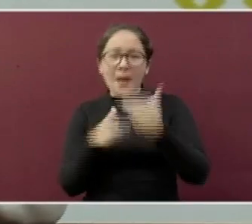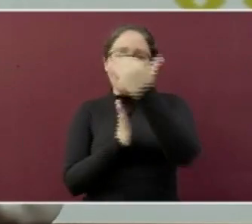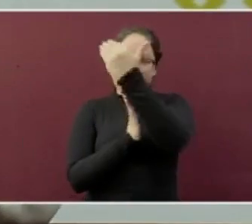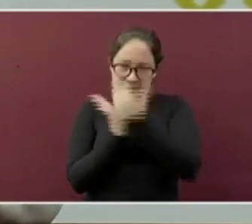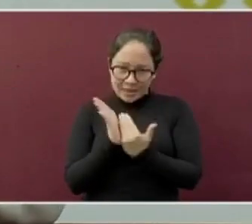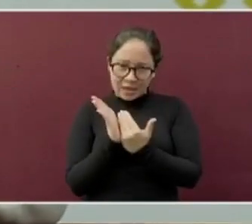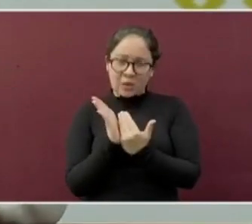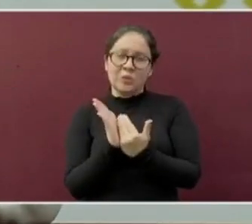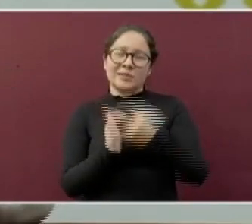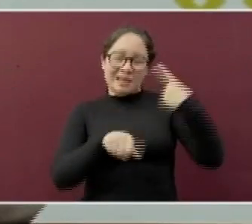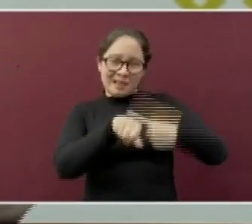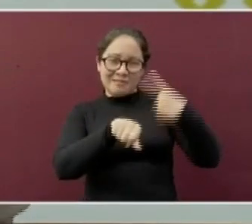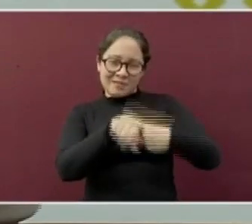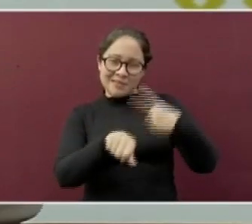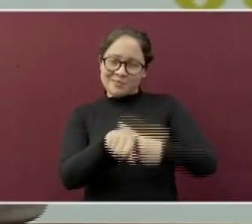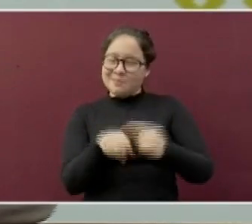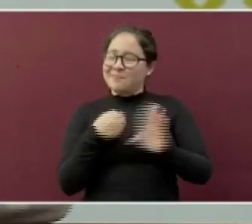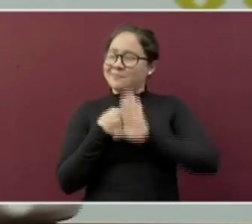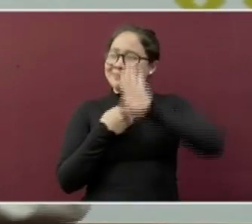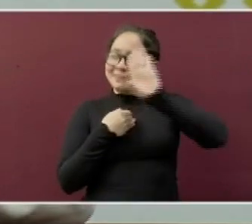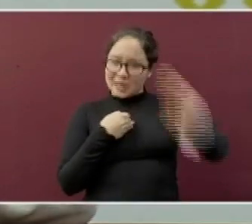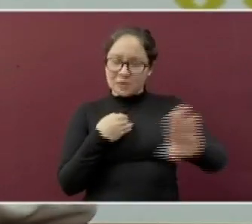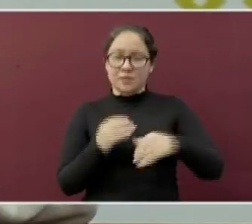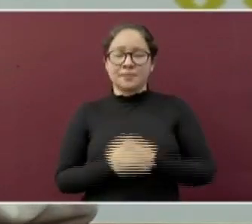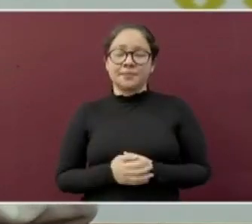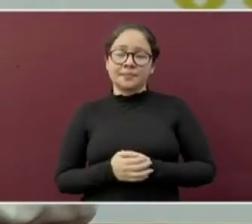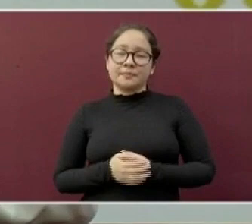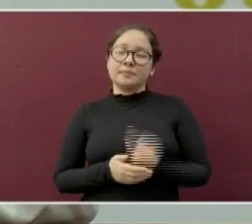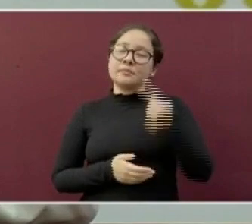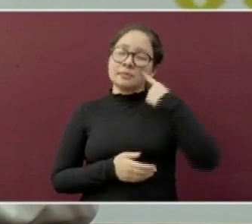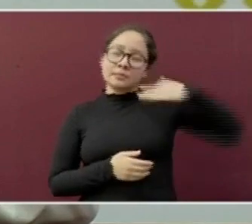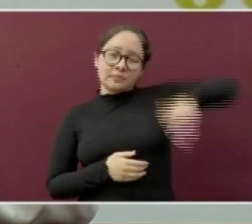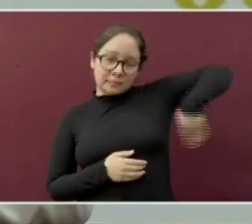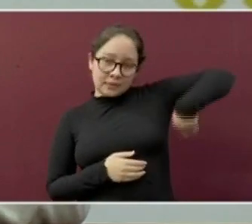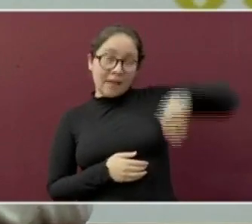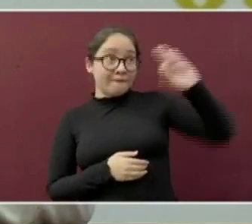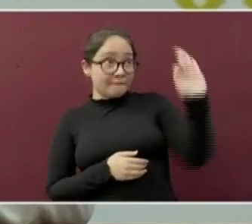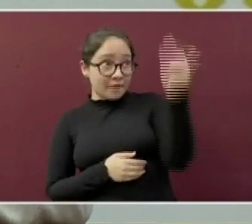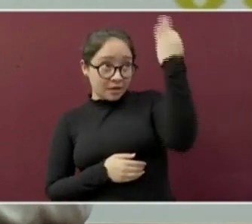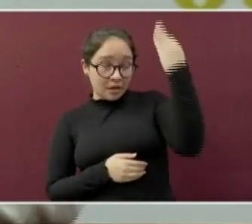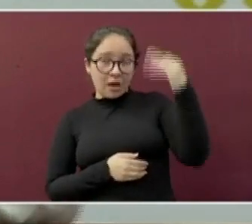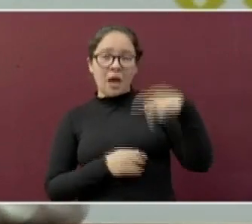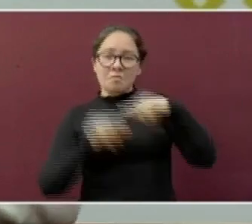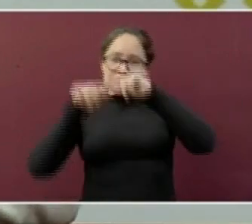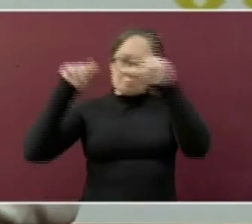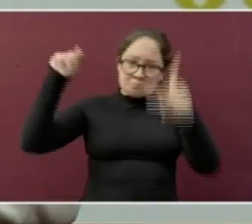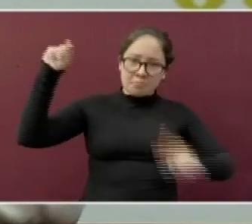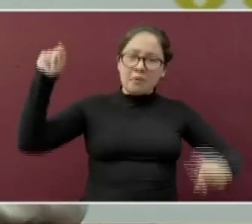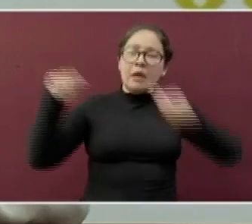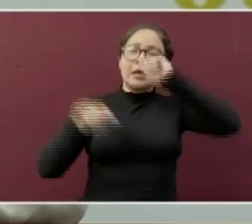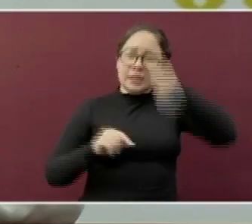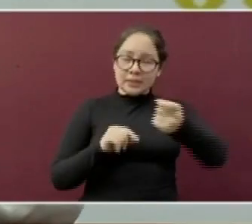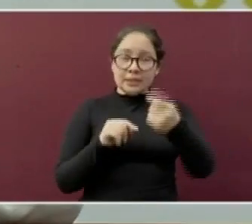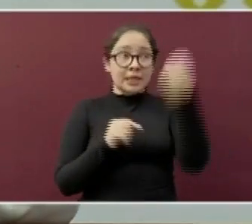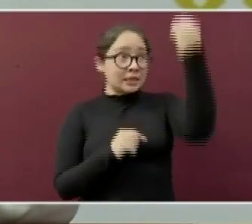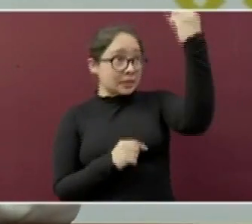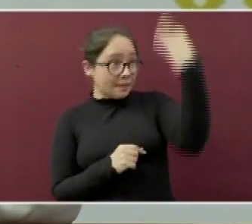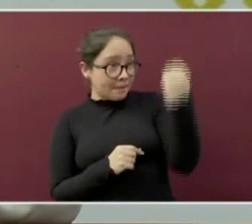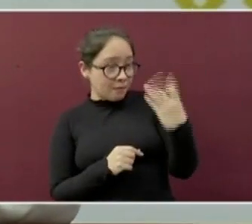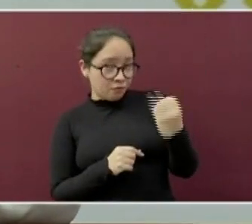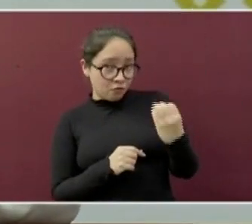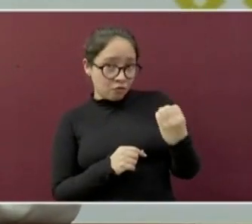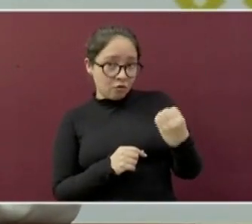y los enfermos. Miren, usted recientemente a nivel federal sobresalió que el semáforo